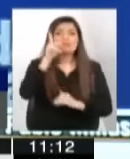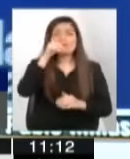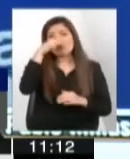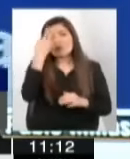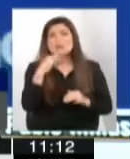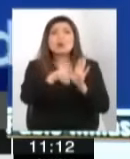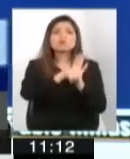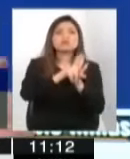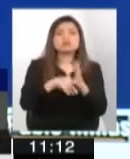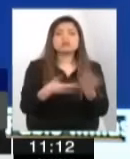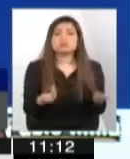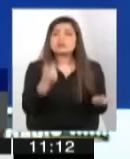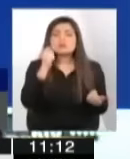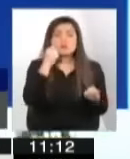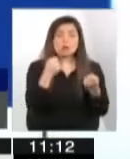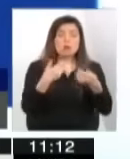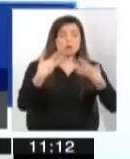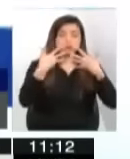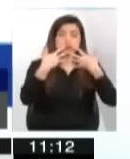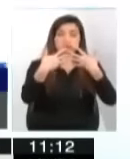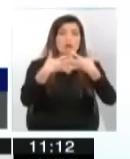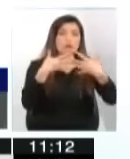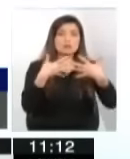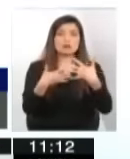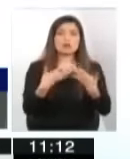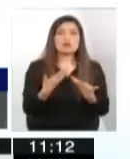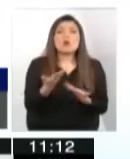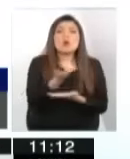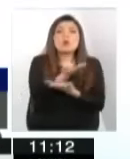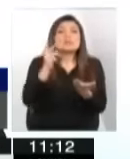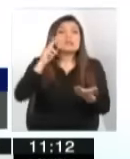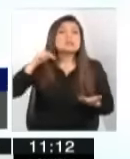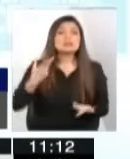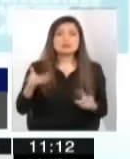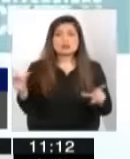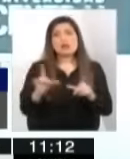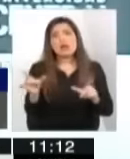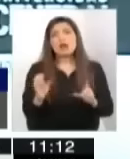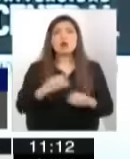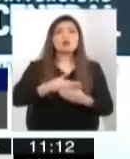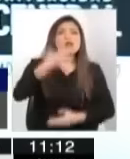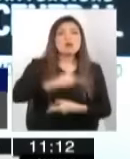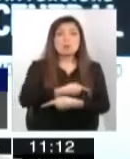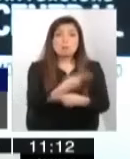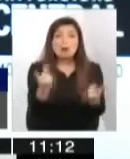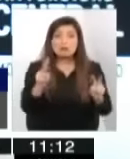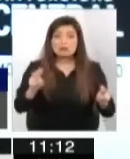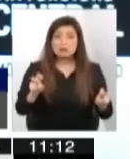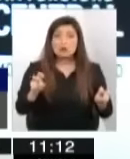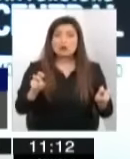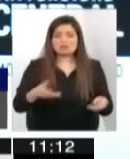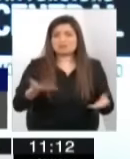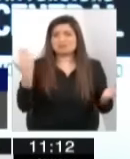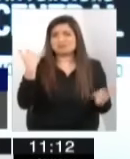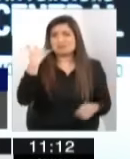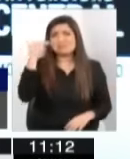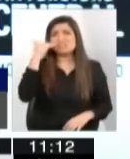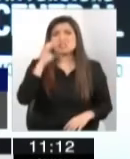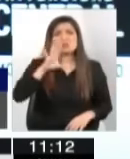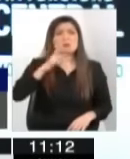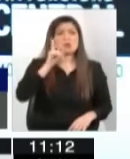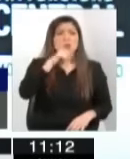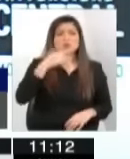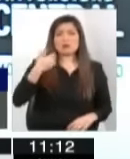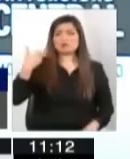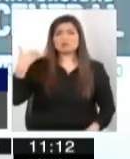permanecen absolutamente invisibles. no fuera porque ustedes han planteado estos temas, los medios, ¿este tema estaría en el...? ¿Cuántos niños han muerto el último año antes de esta vez?